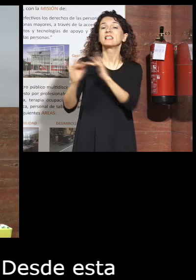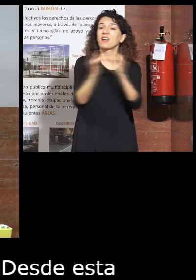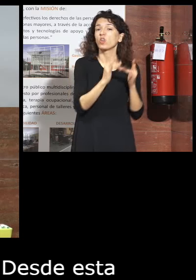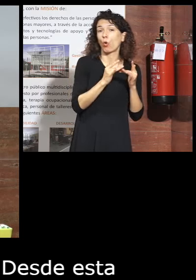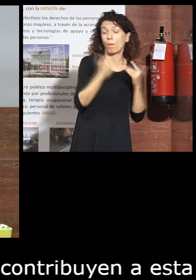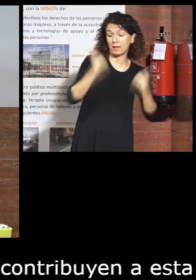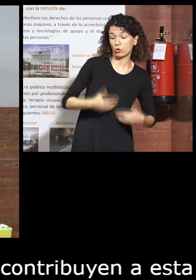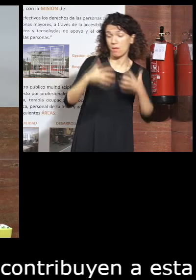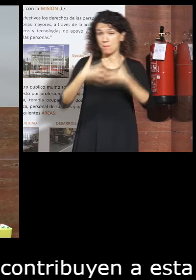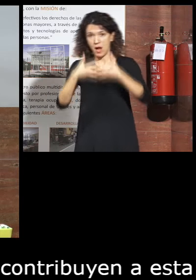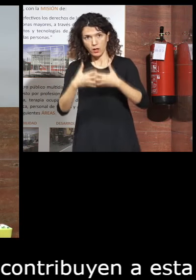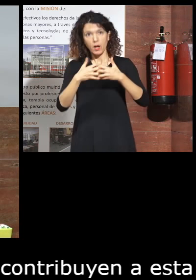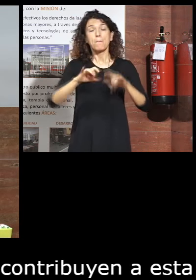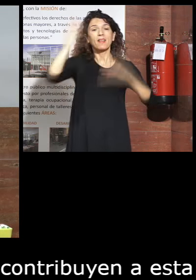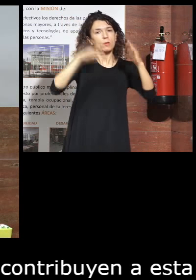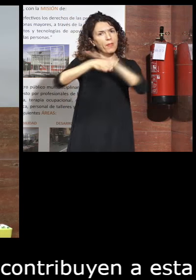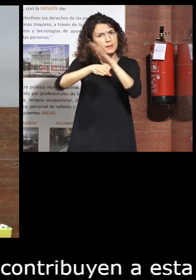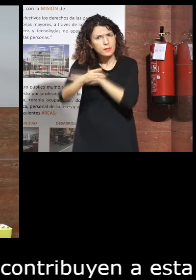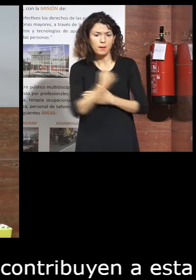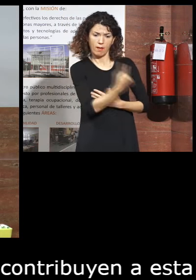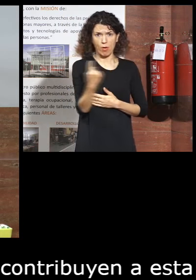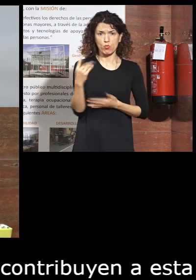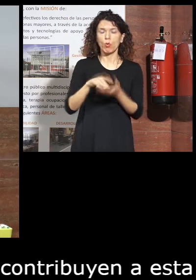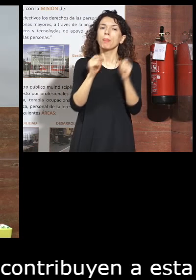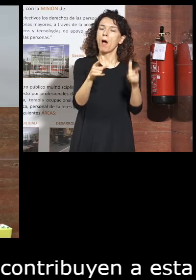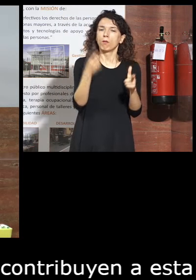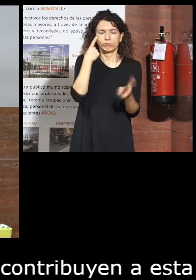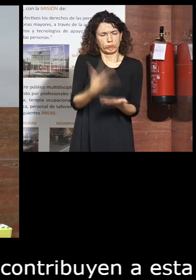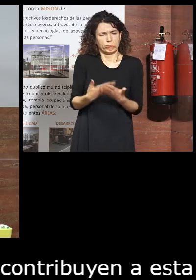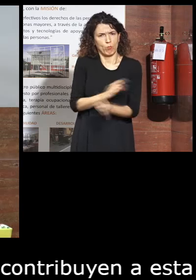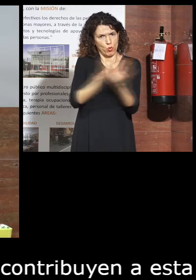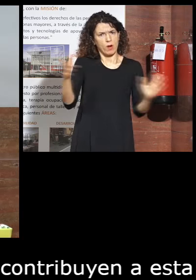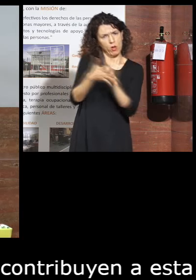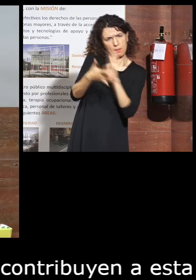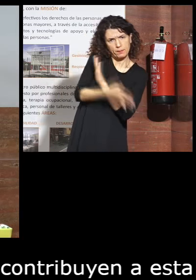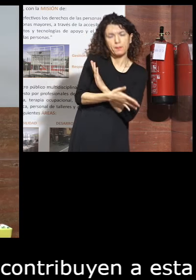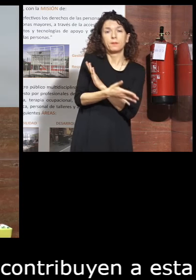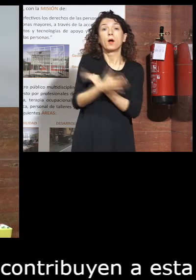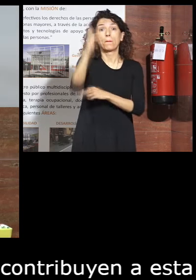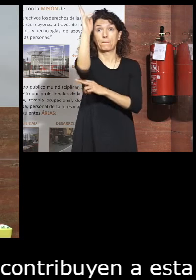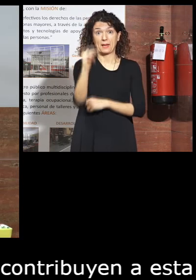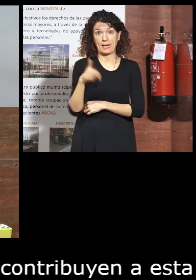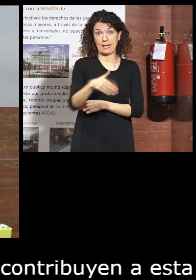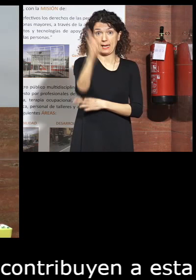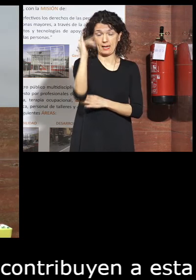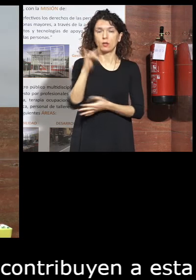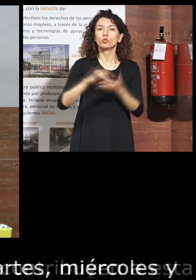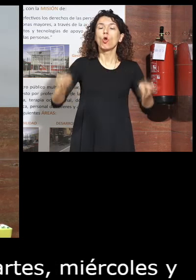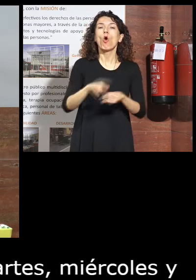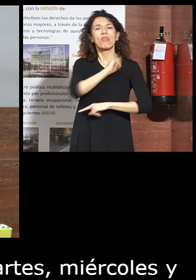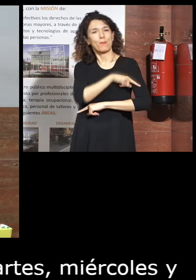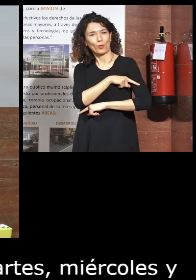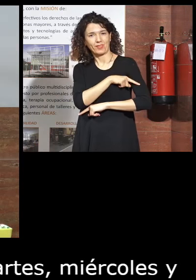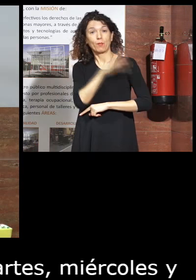-máquina y al emprendimiento accesible, respectivamente, darán buena cuenta de ello. El viernes todos haremos deporte,